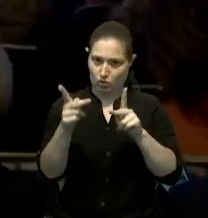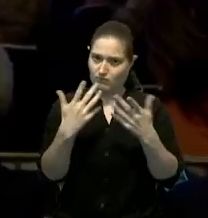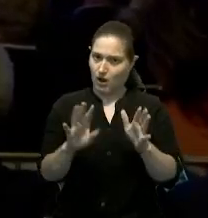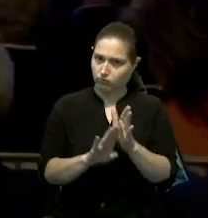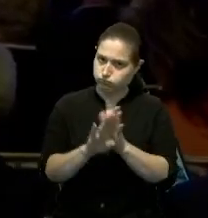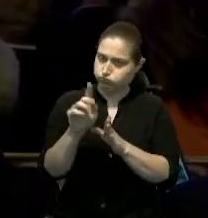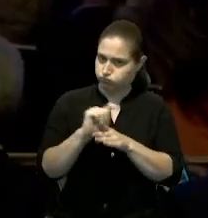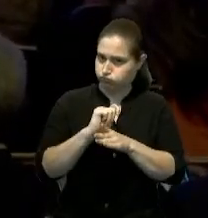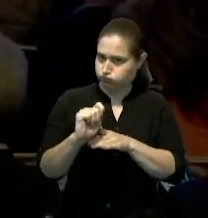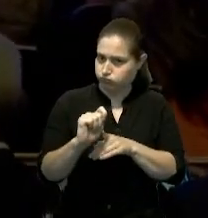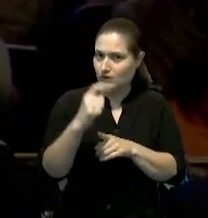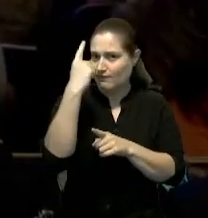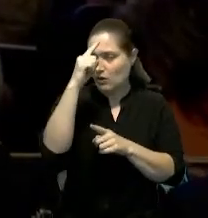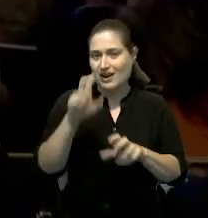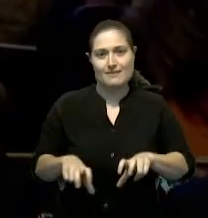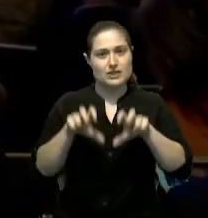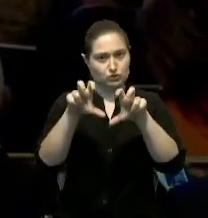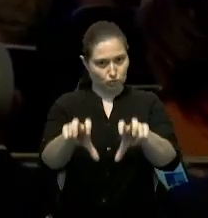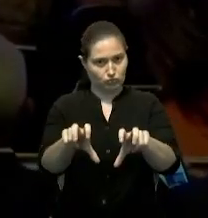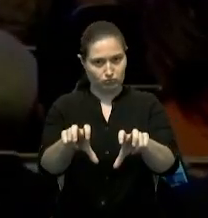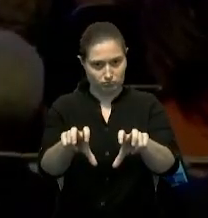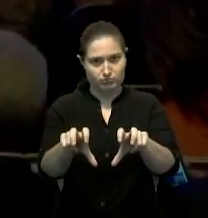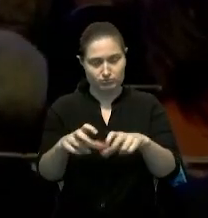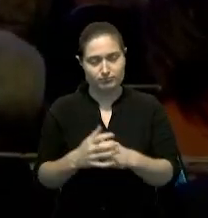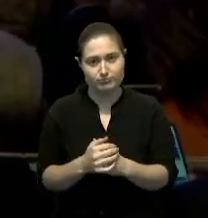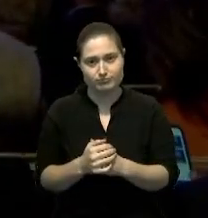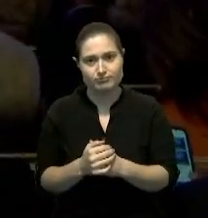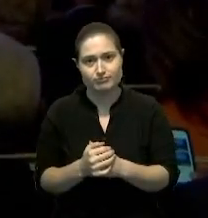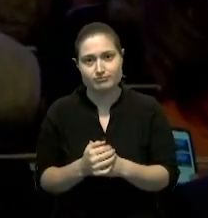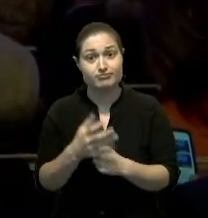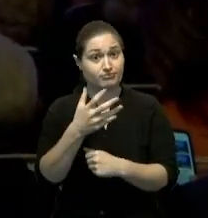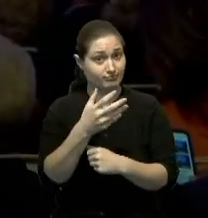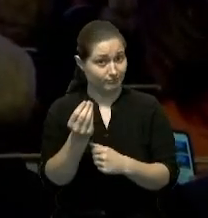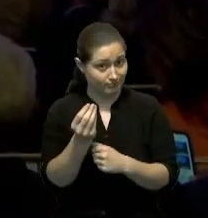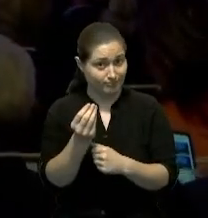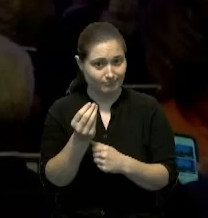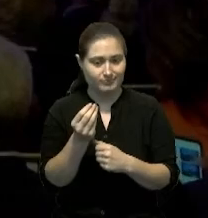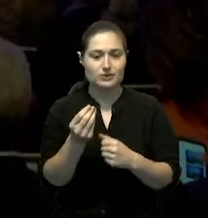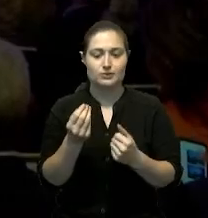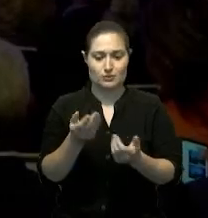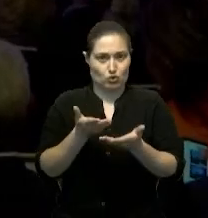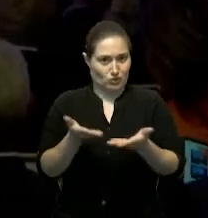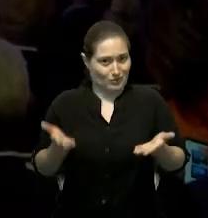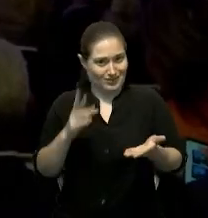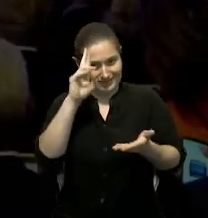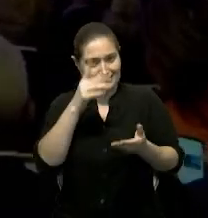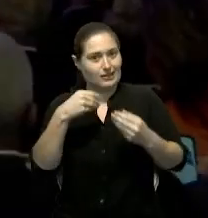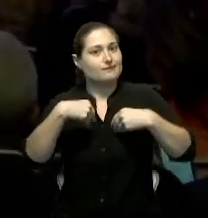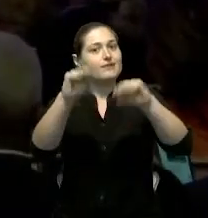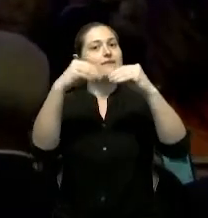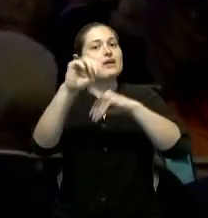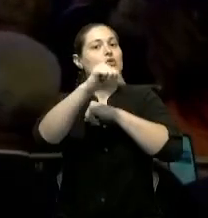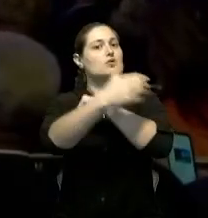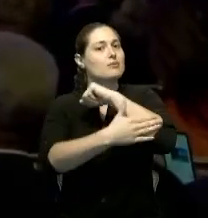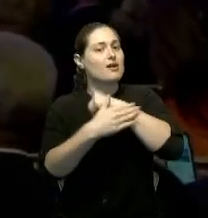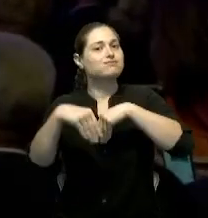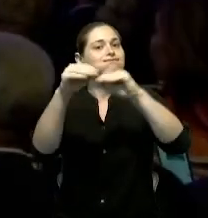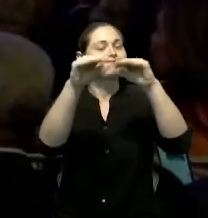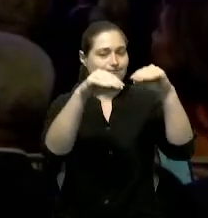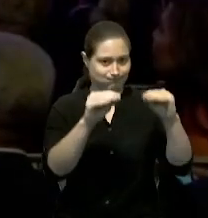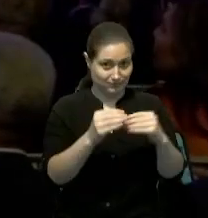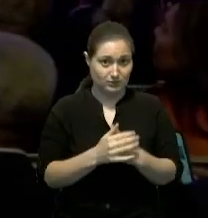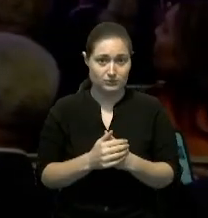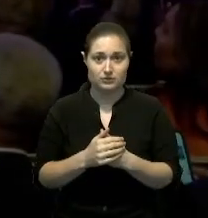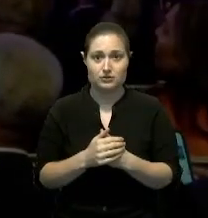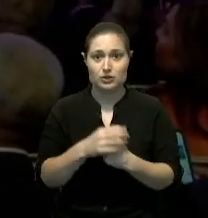para atraer inversiones y también para promover exportaciones, con la apertura de nuevos mercados y nuevas embajadas en